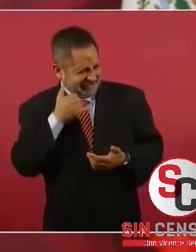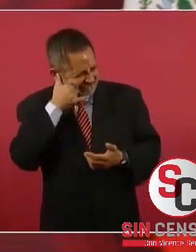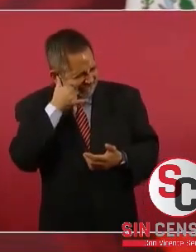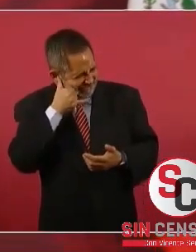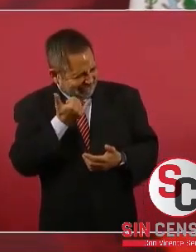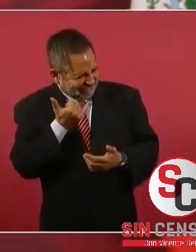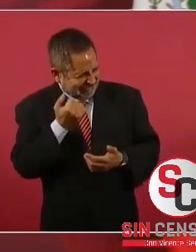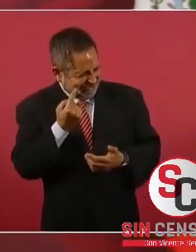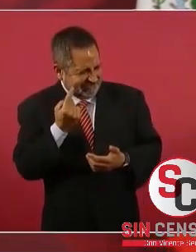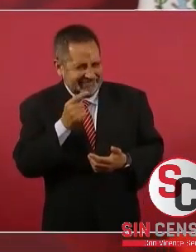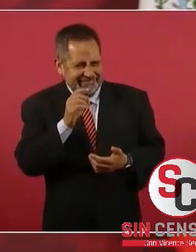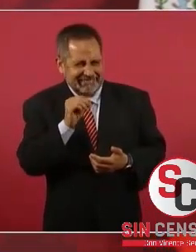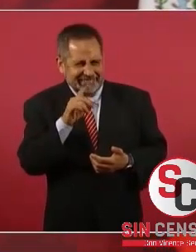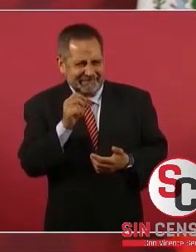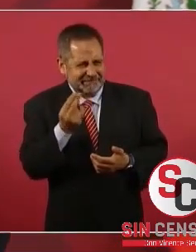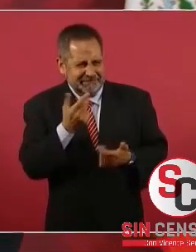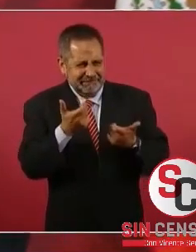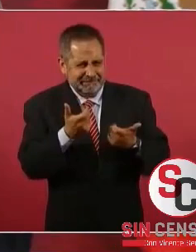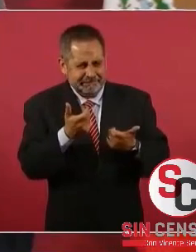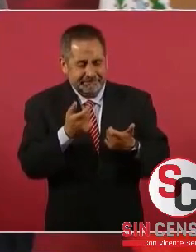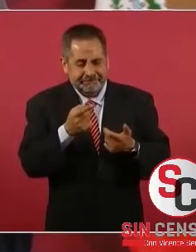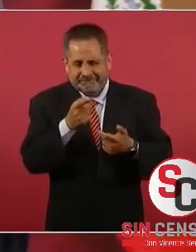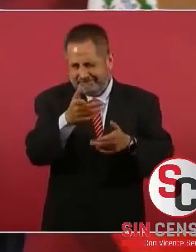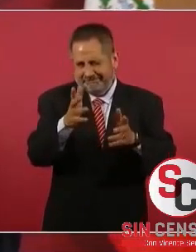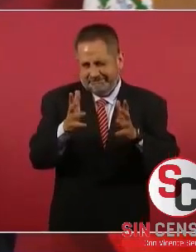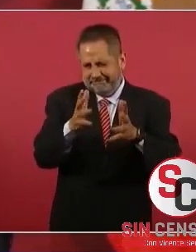Alfonso lo puede contar,